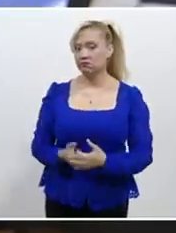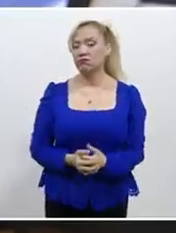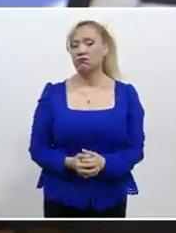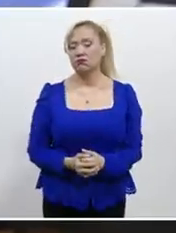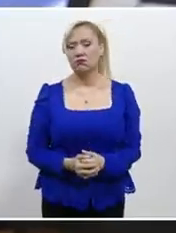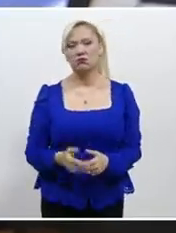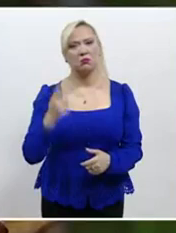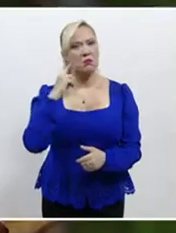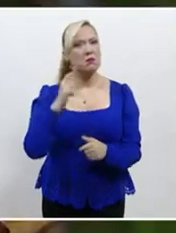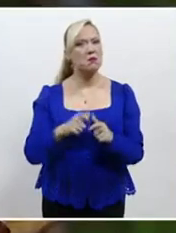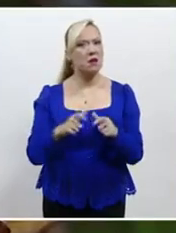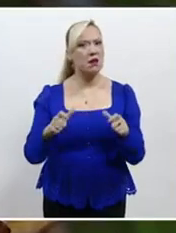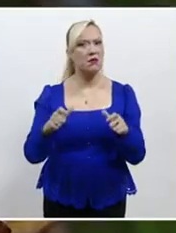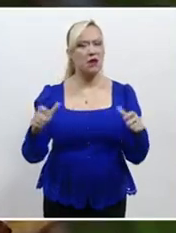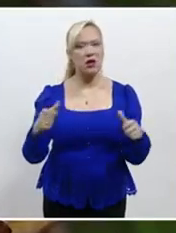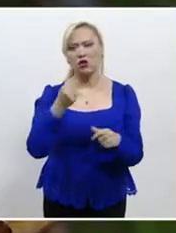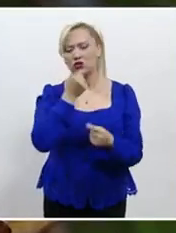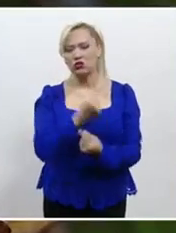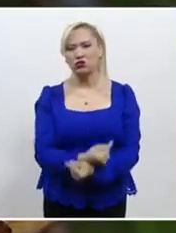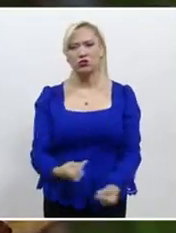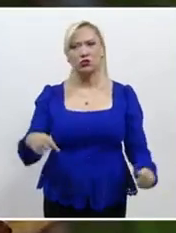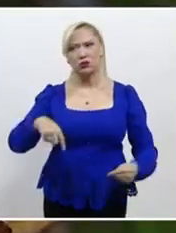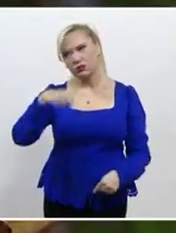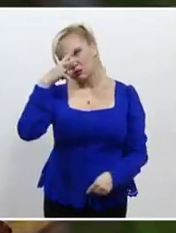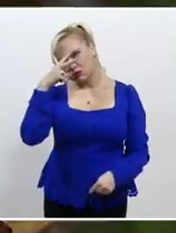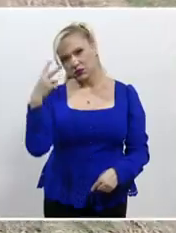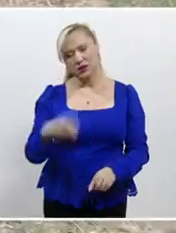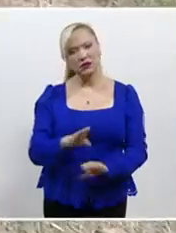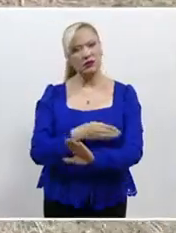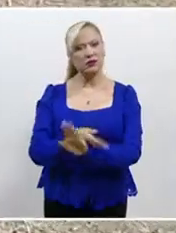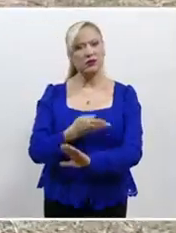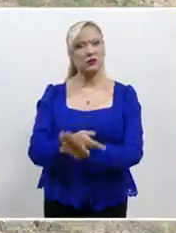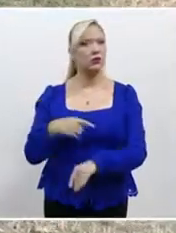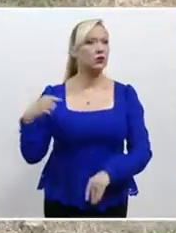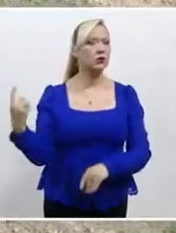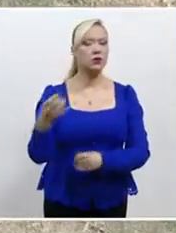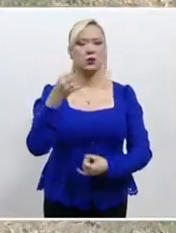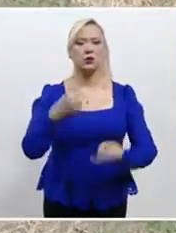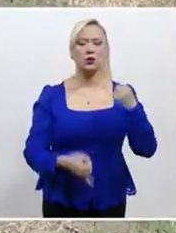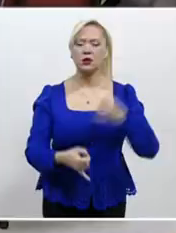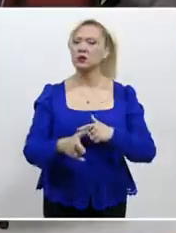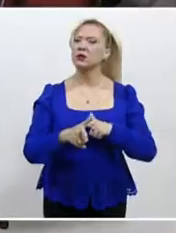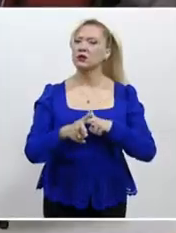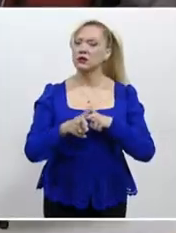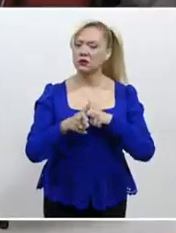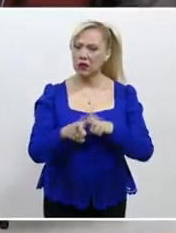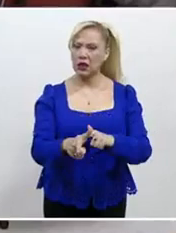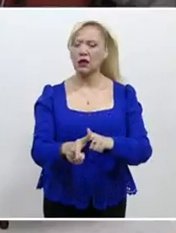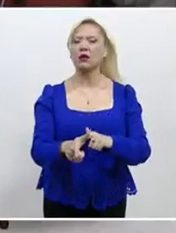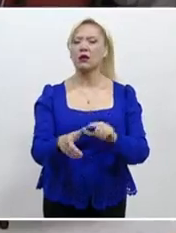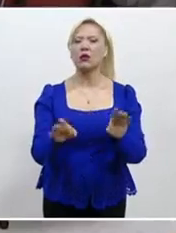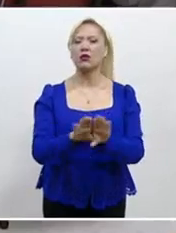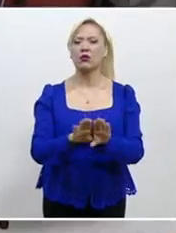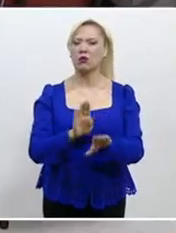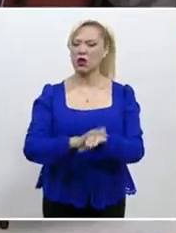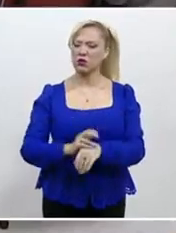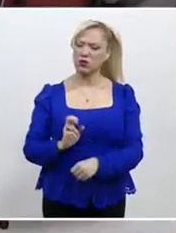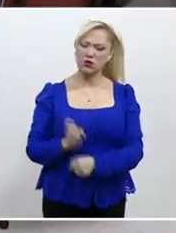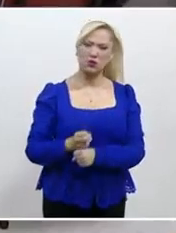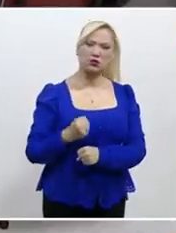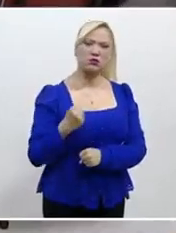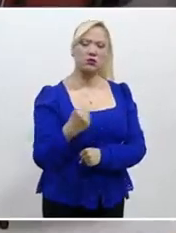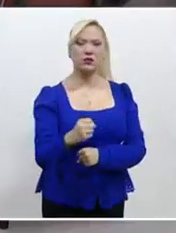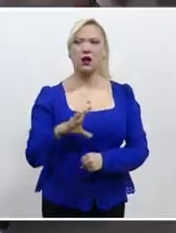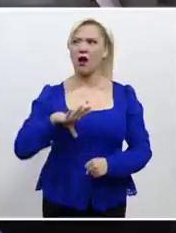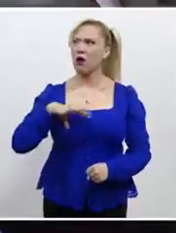violencia sexual contra los niños en México, los juzgadores federales seguirán aplicando la justicia con mayor rigor contra